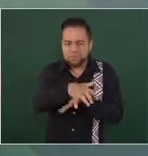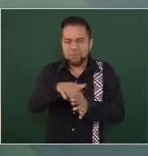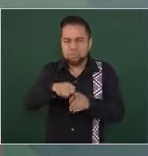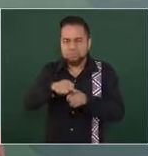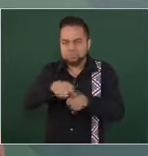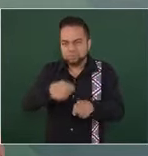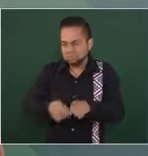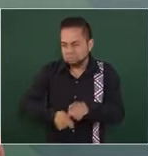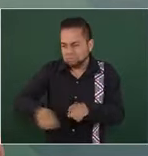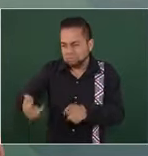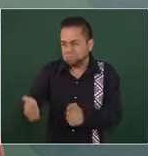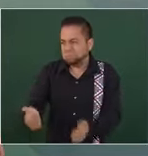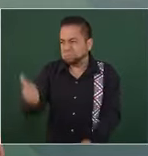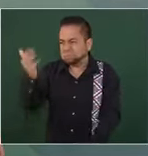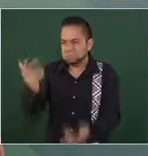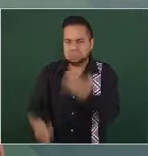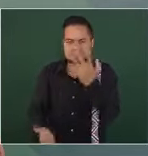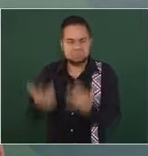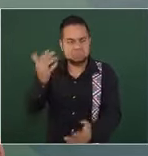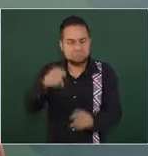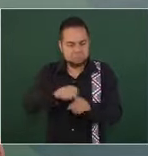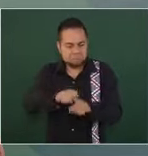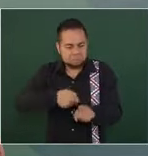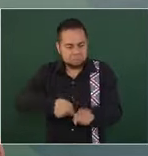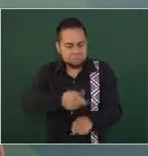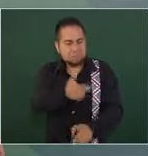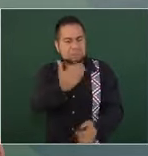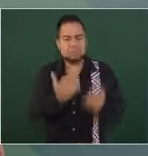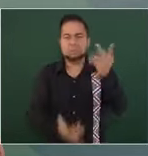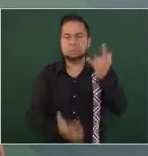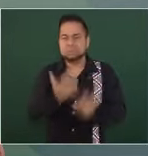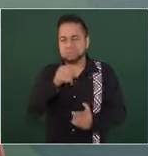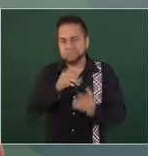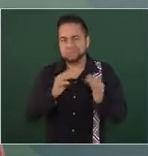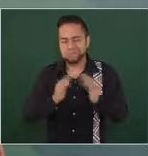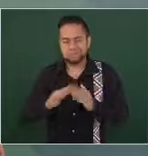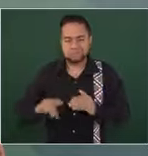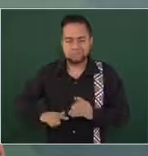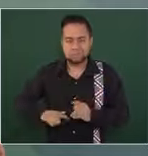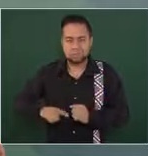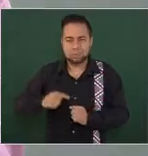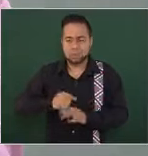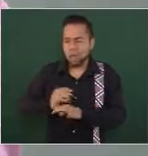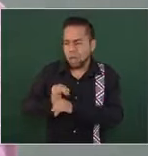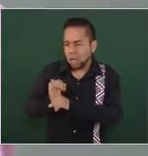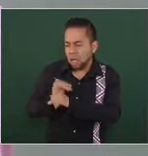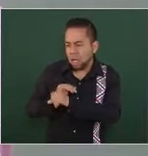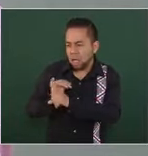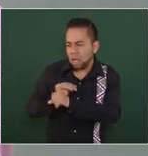el Palacio entonces he estudiado eso